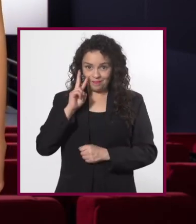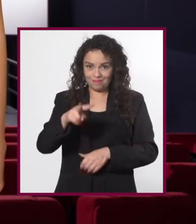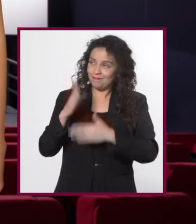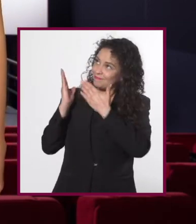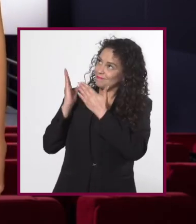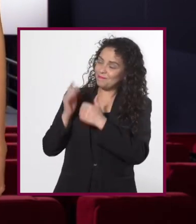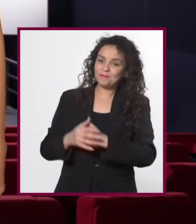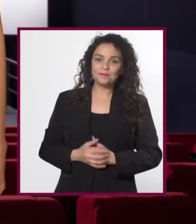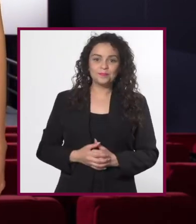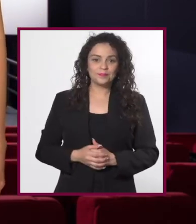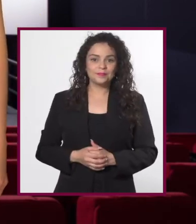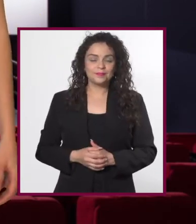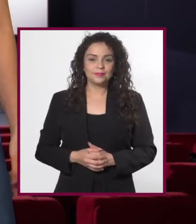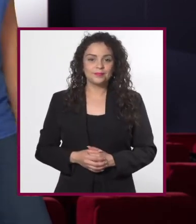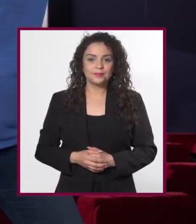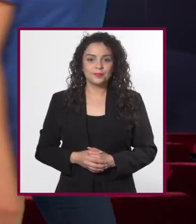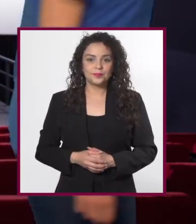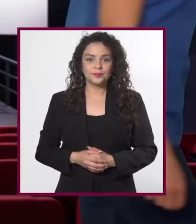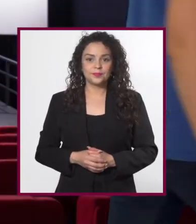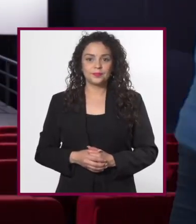¡Listos! ¡Corre la escena!